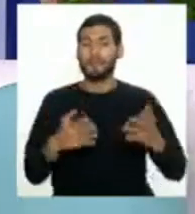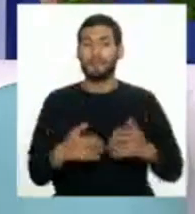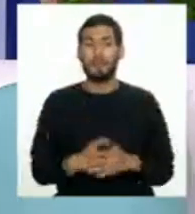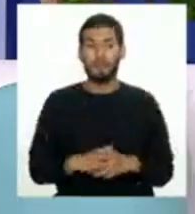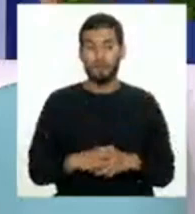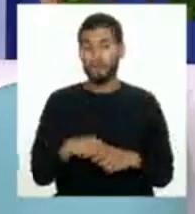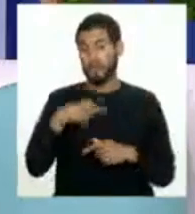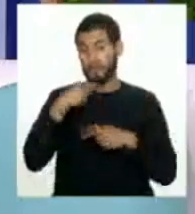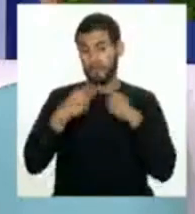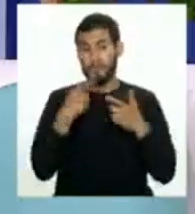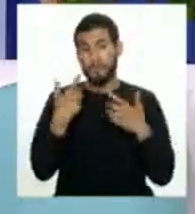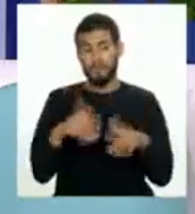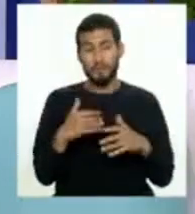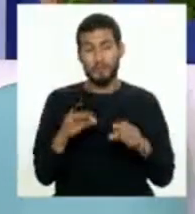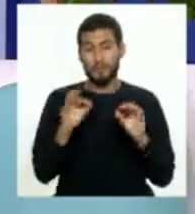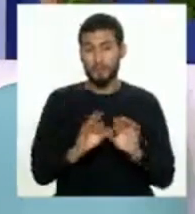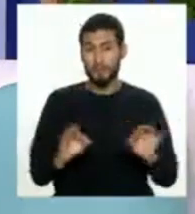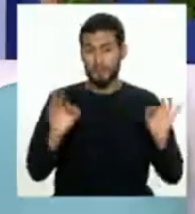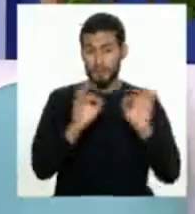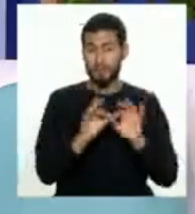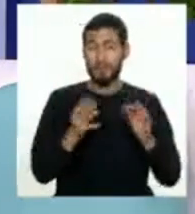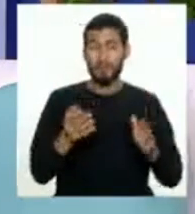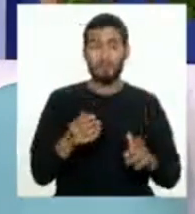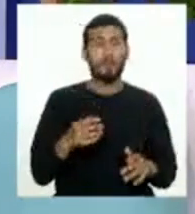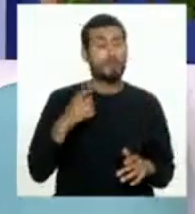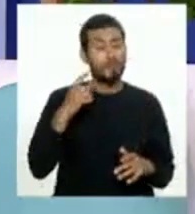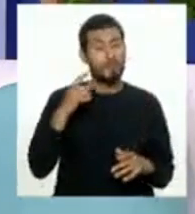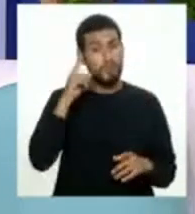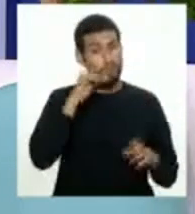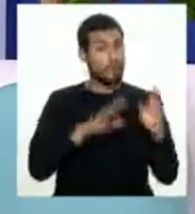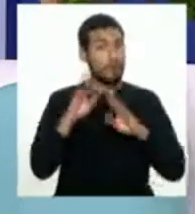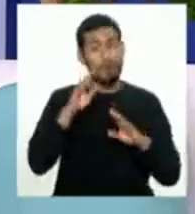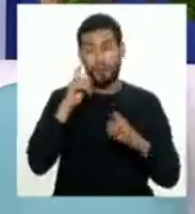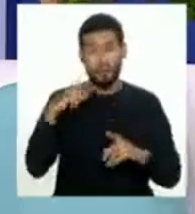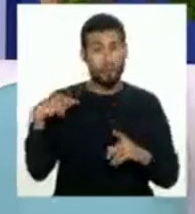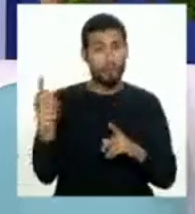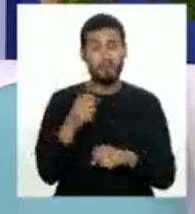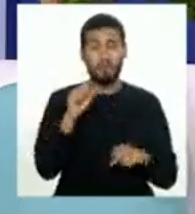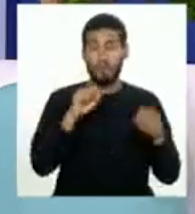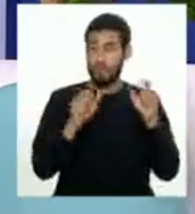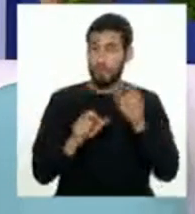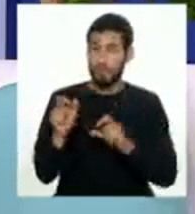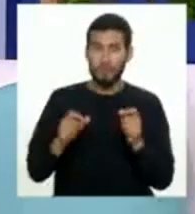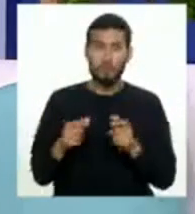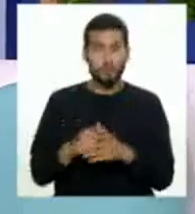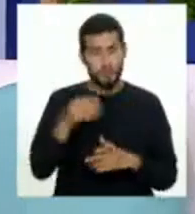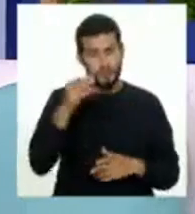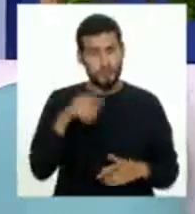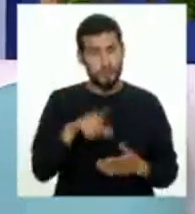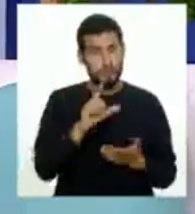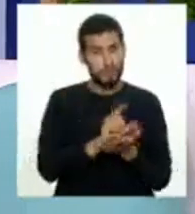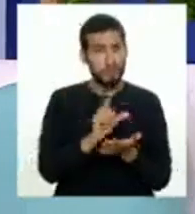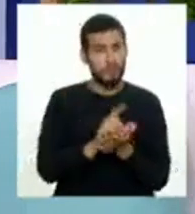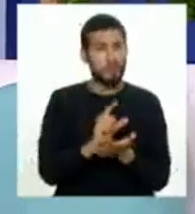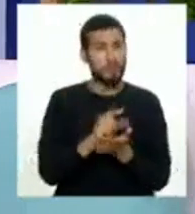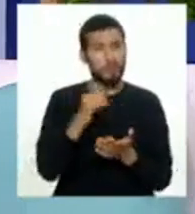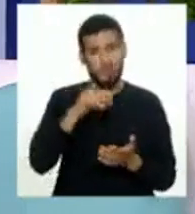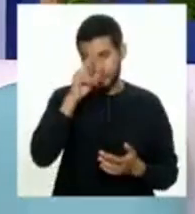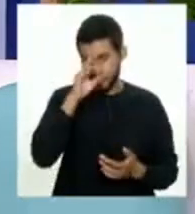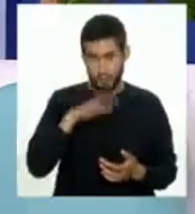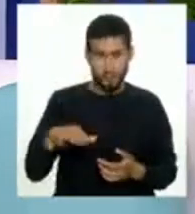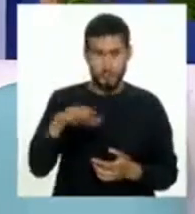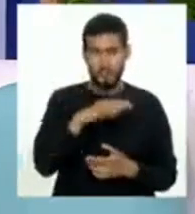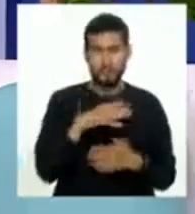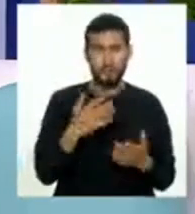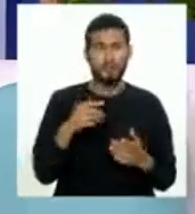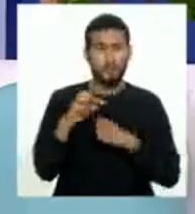como bien mencionas, bastante importante y sobre todo preocupante para nuestra sociedad. Definitivamente Lima y el Perú es